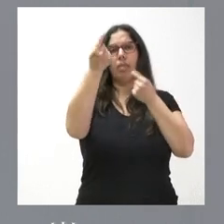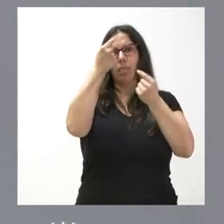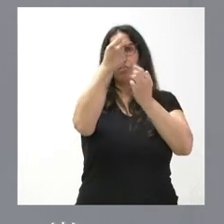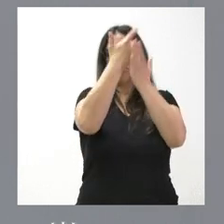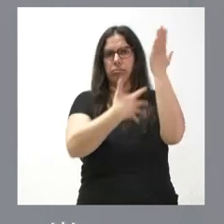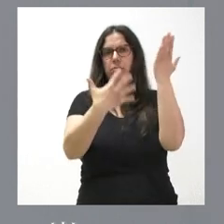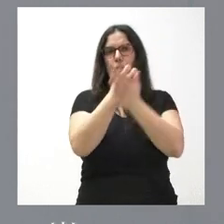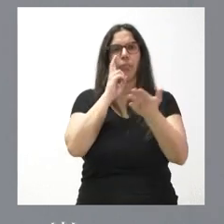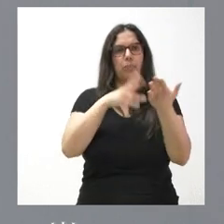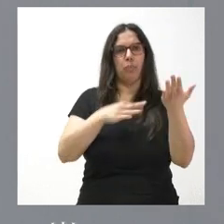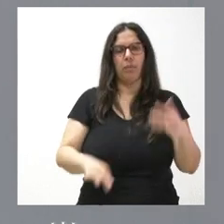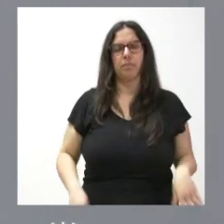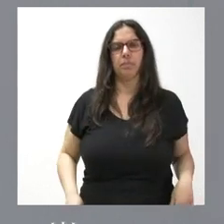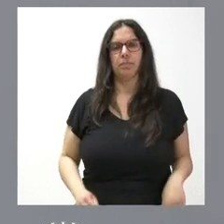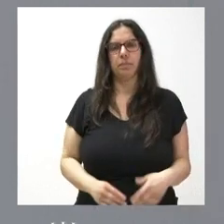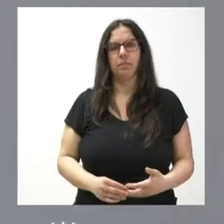respecto.